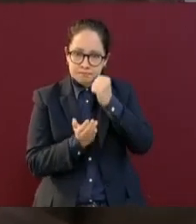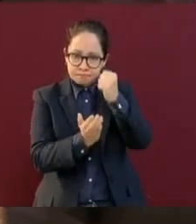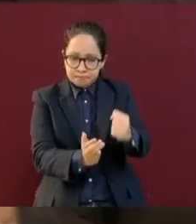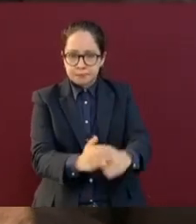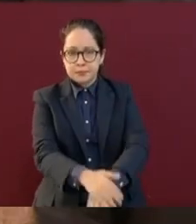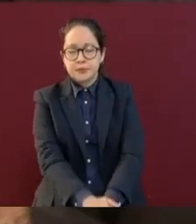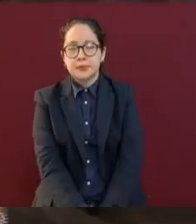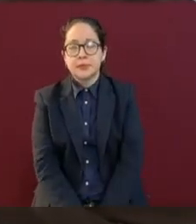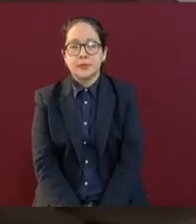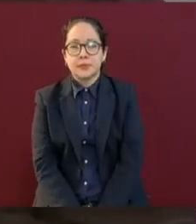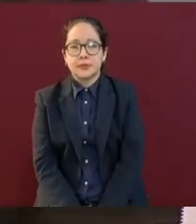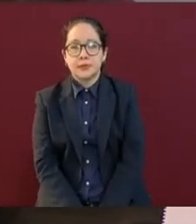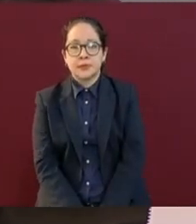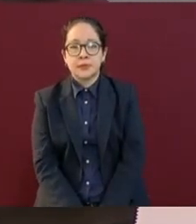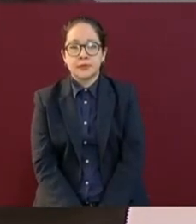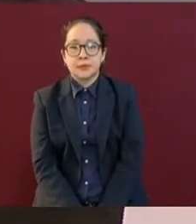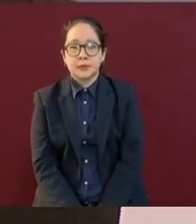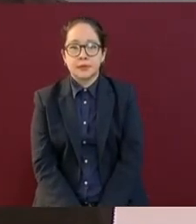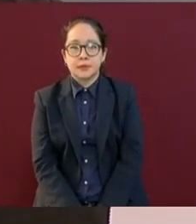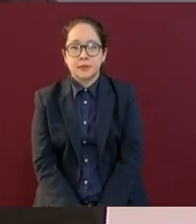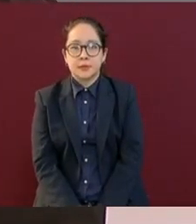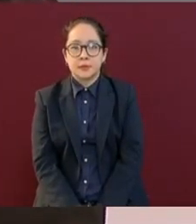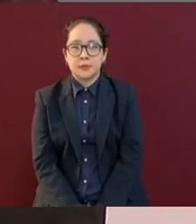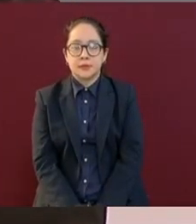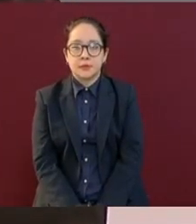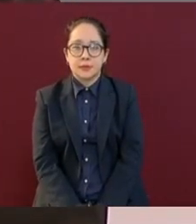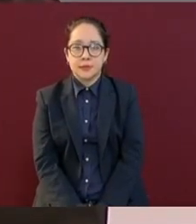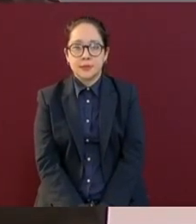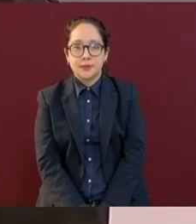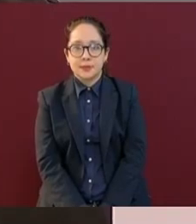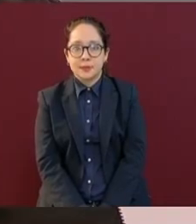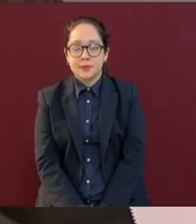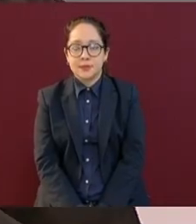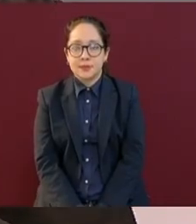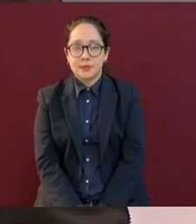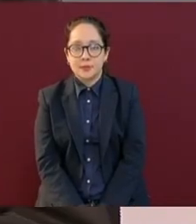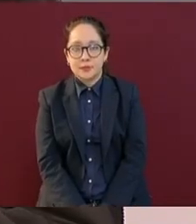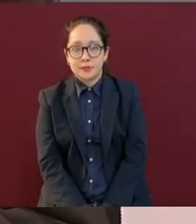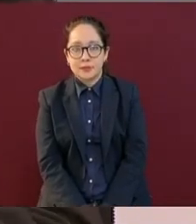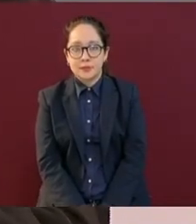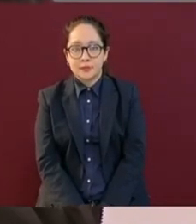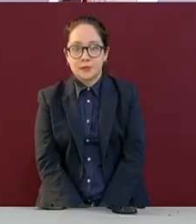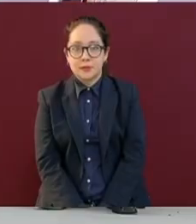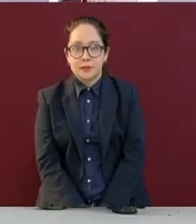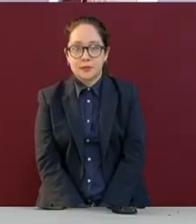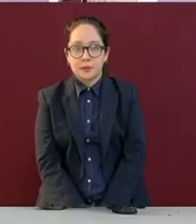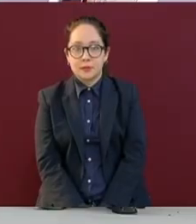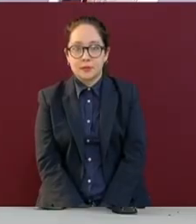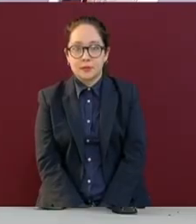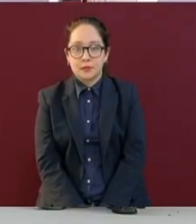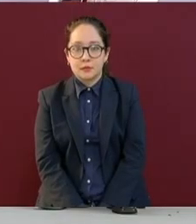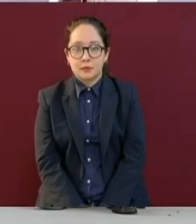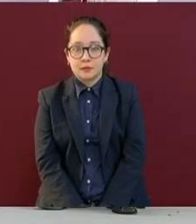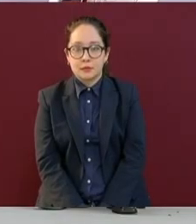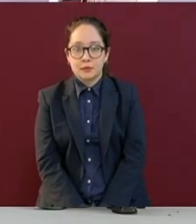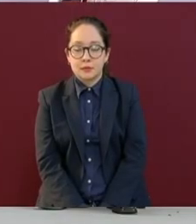de estos programas que van abajo,